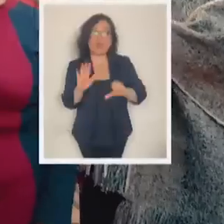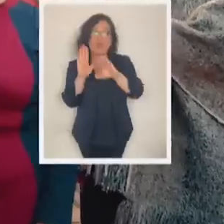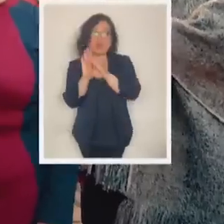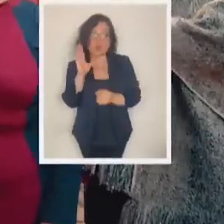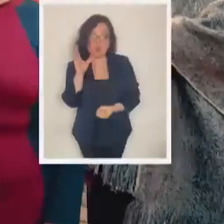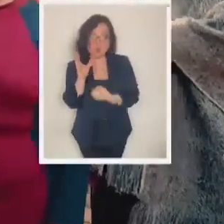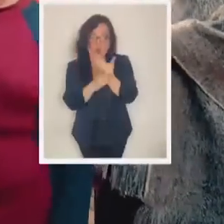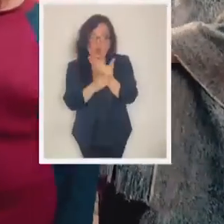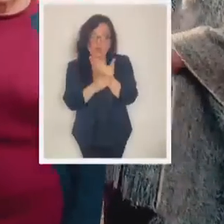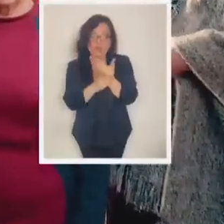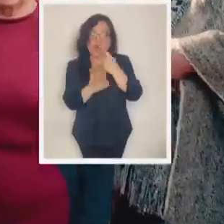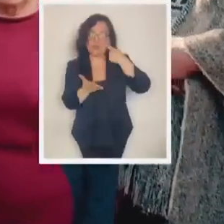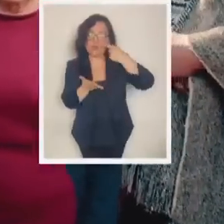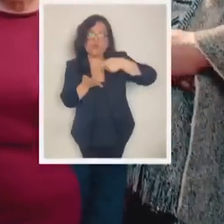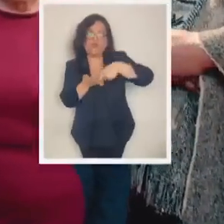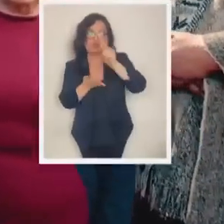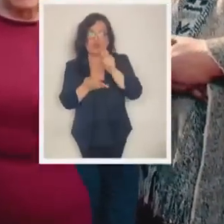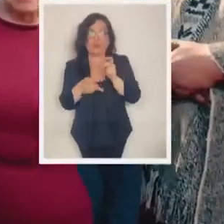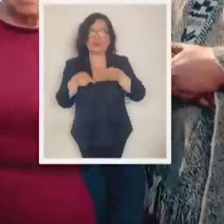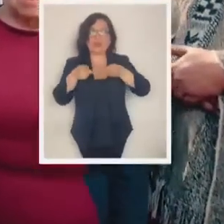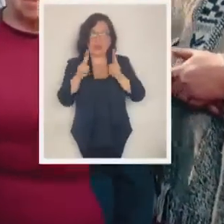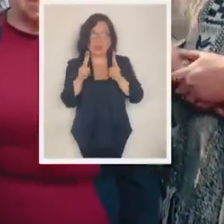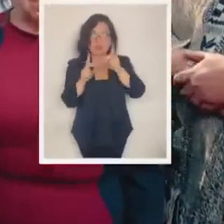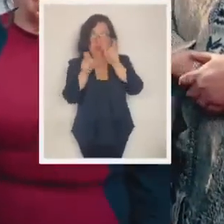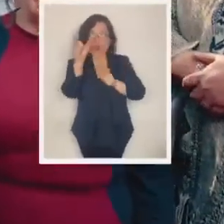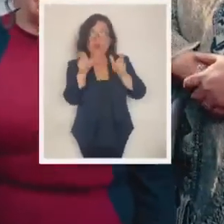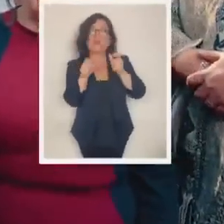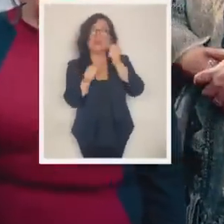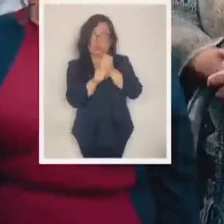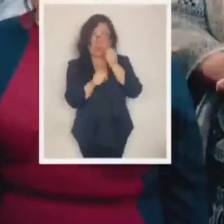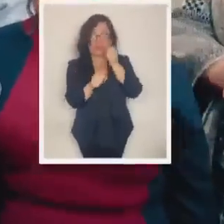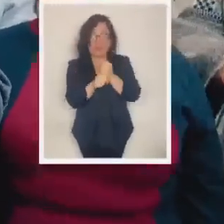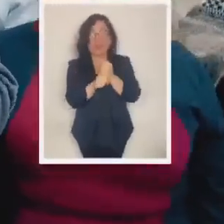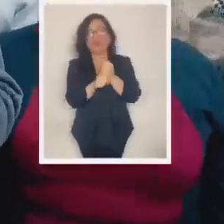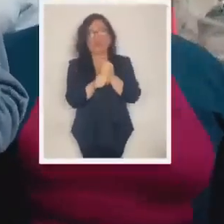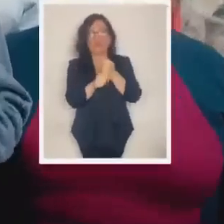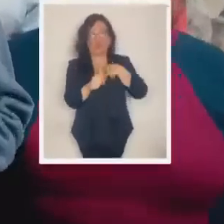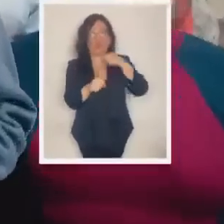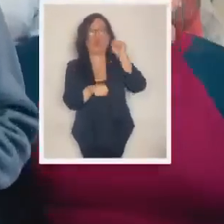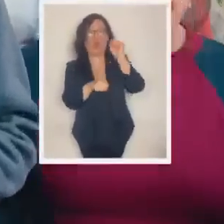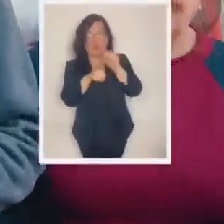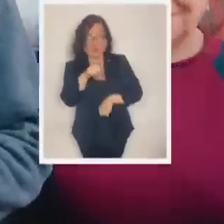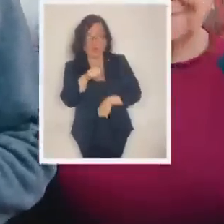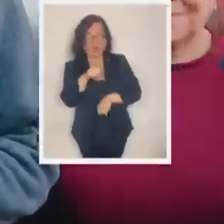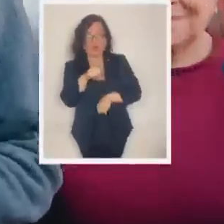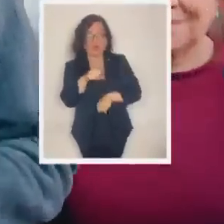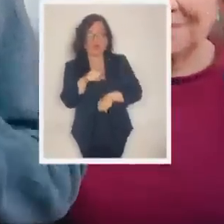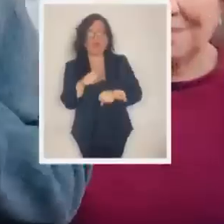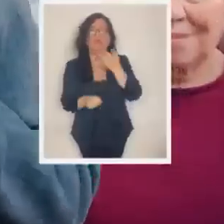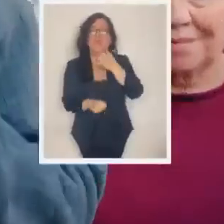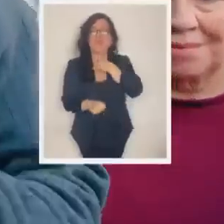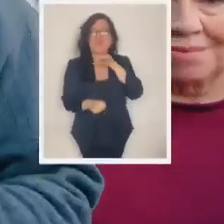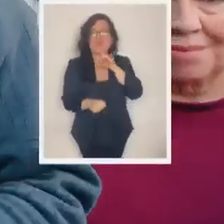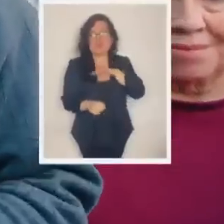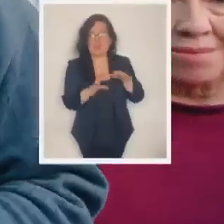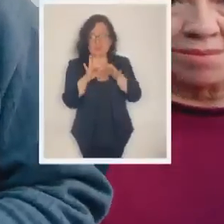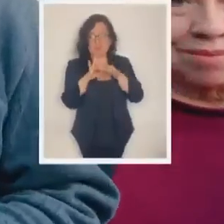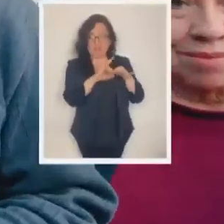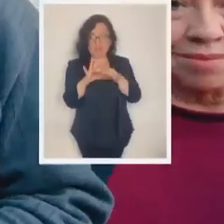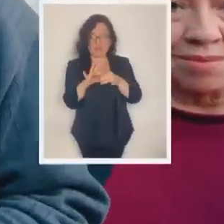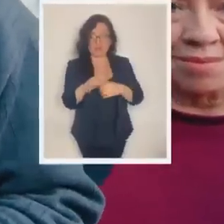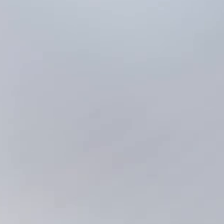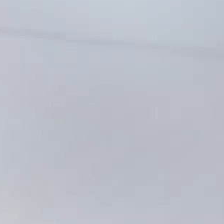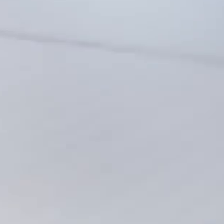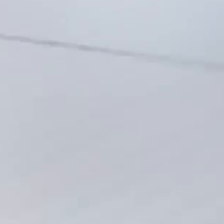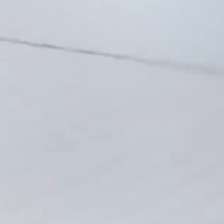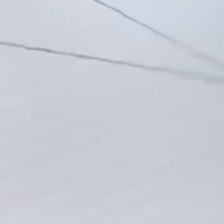Por una nueva constitución que reconozca los derechos de las y los trabajadores, apruebo para unir